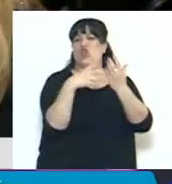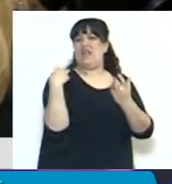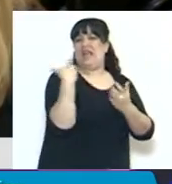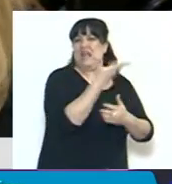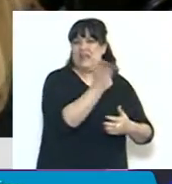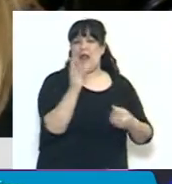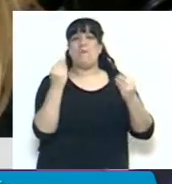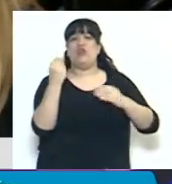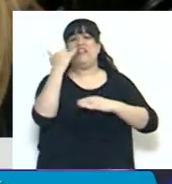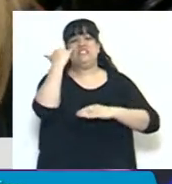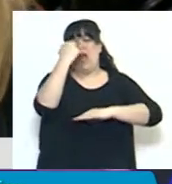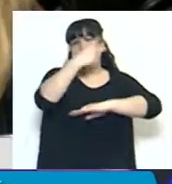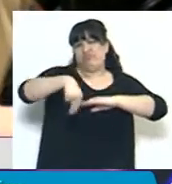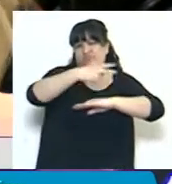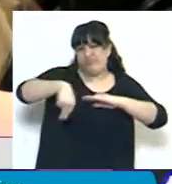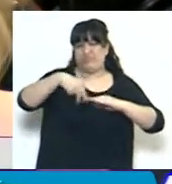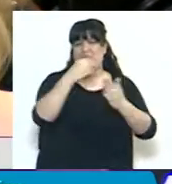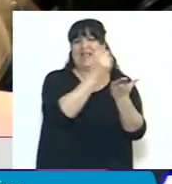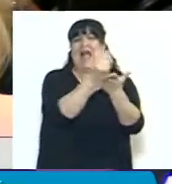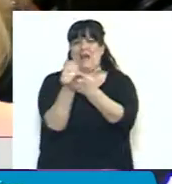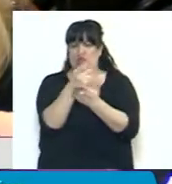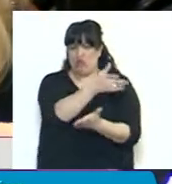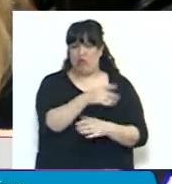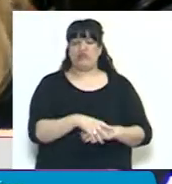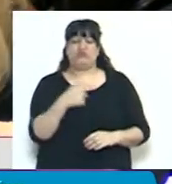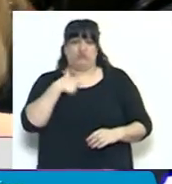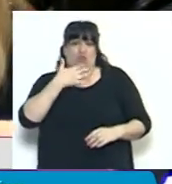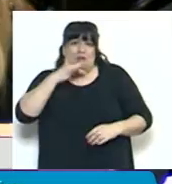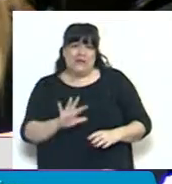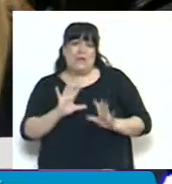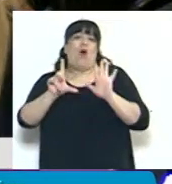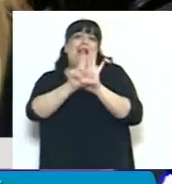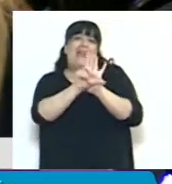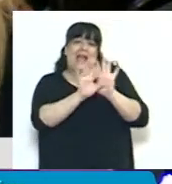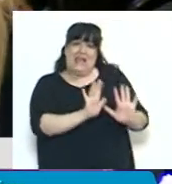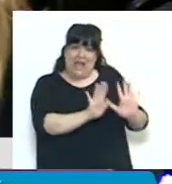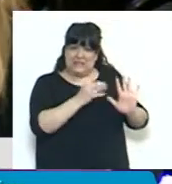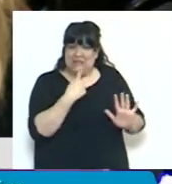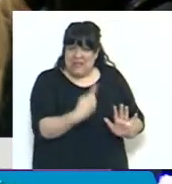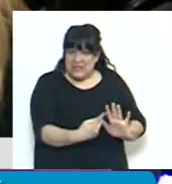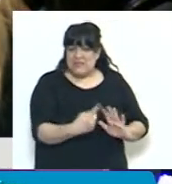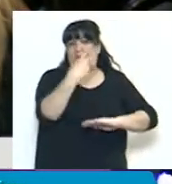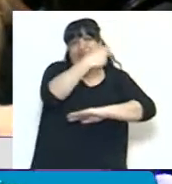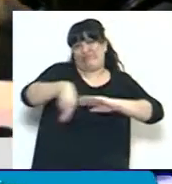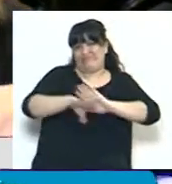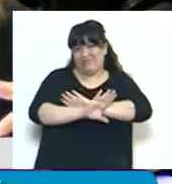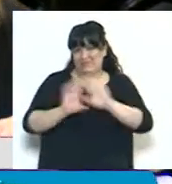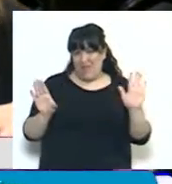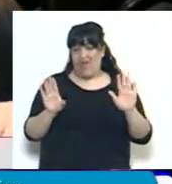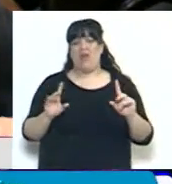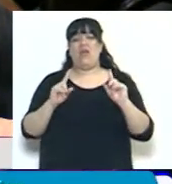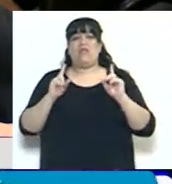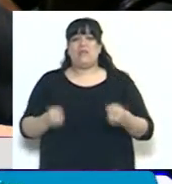todos los plazos vencidos según nuestra interpretación, la interpretación de la ley y el uso,